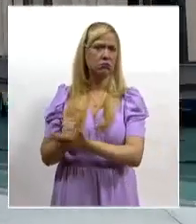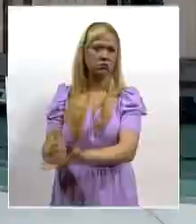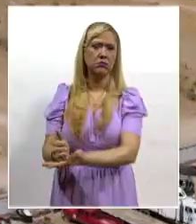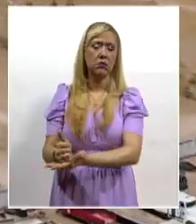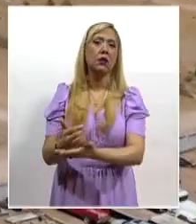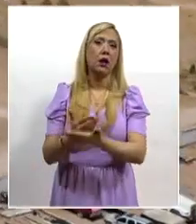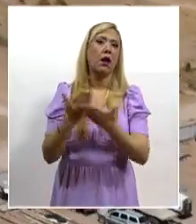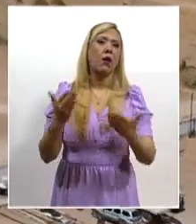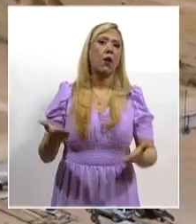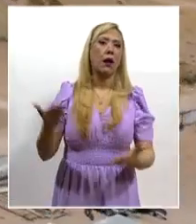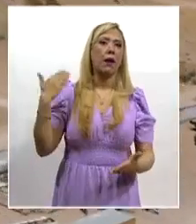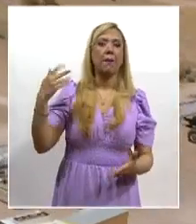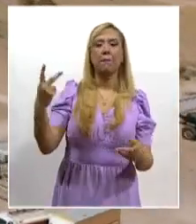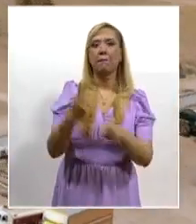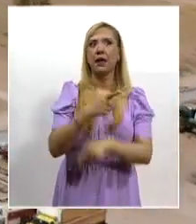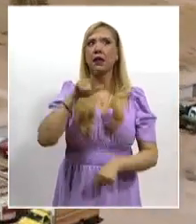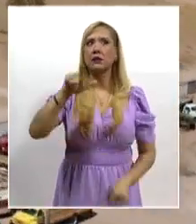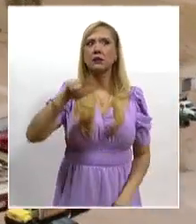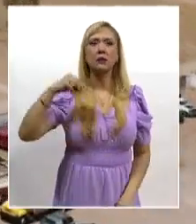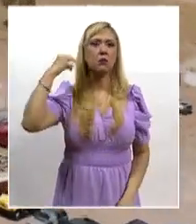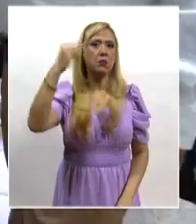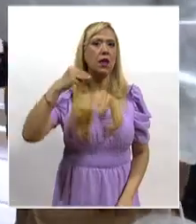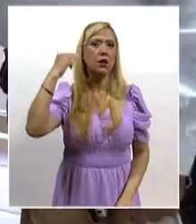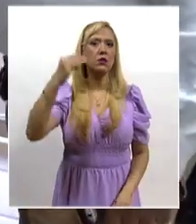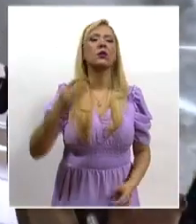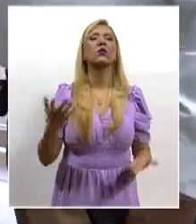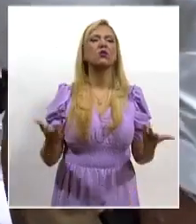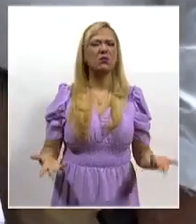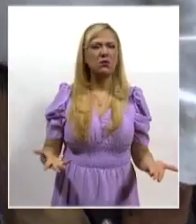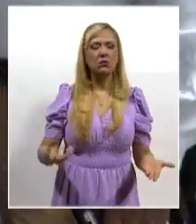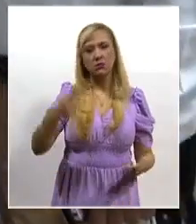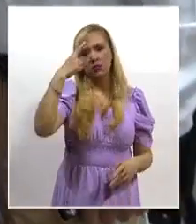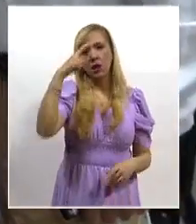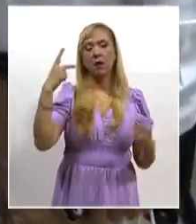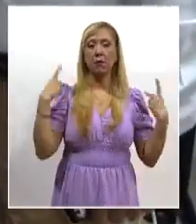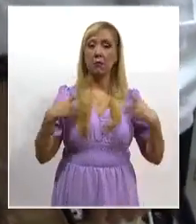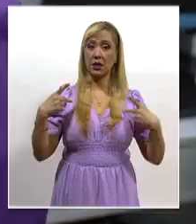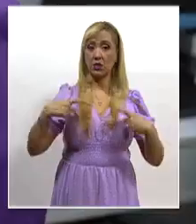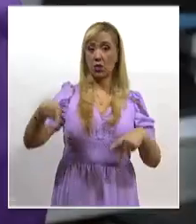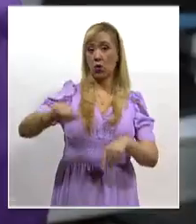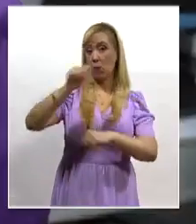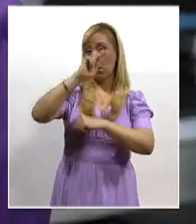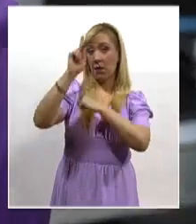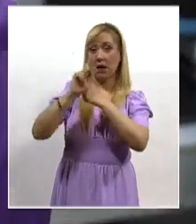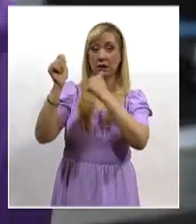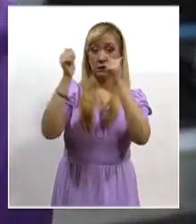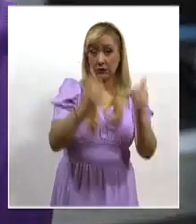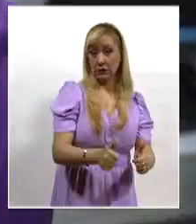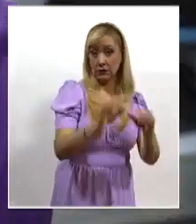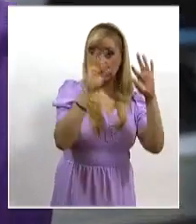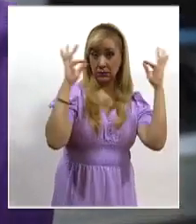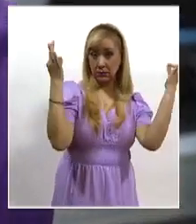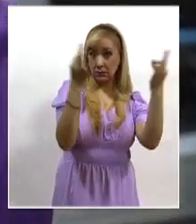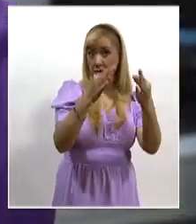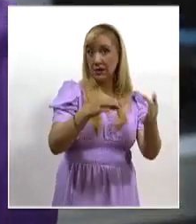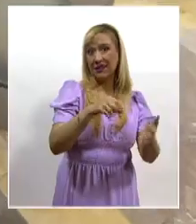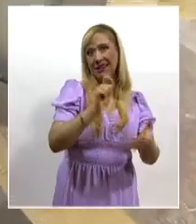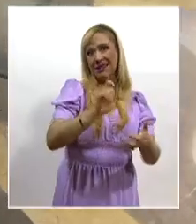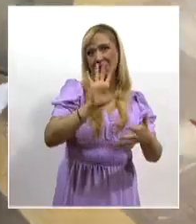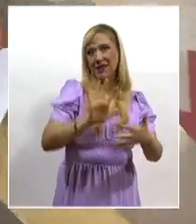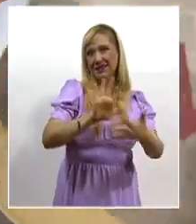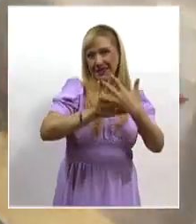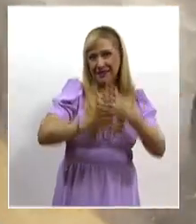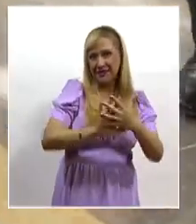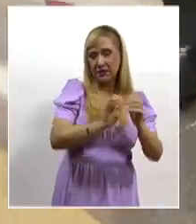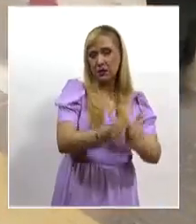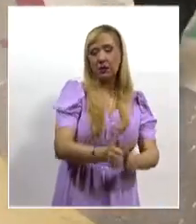instrucciones desde el pasado 17 de marzo para que la estancia máxima de una persona extranjera en situación de movilidad en una estación migratoria